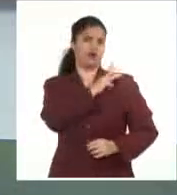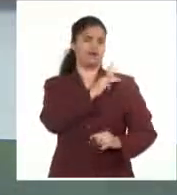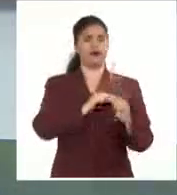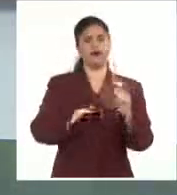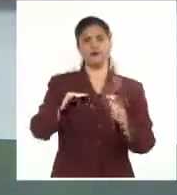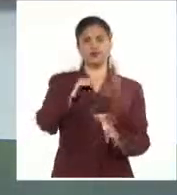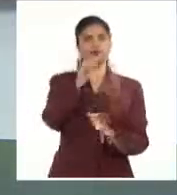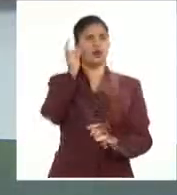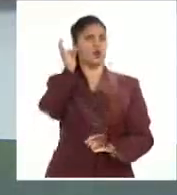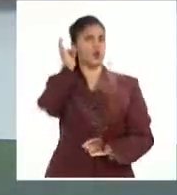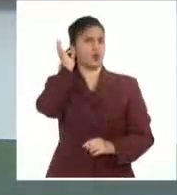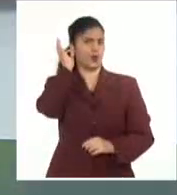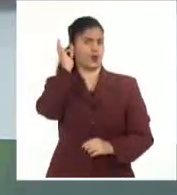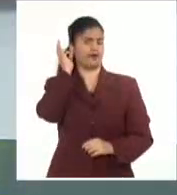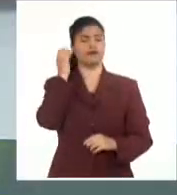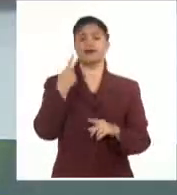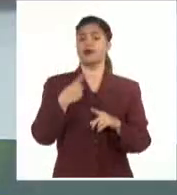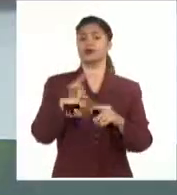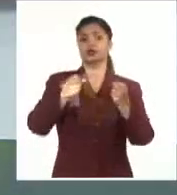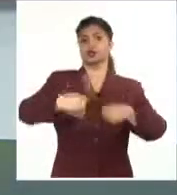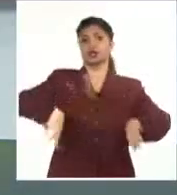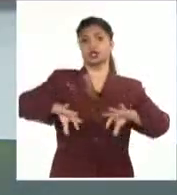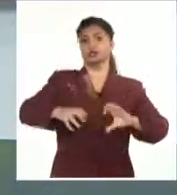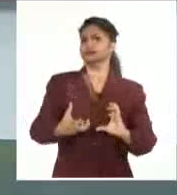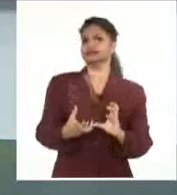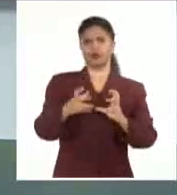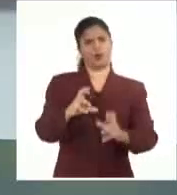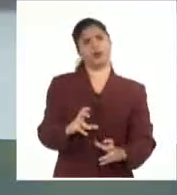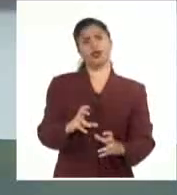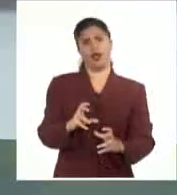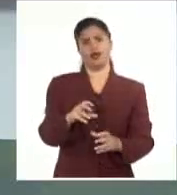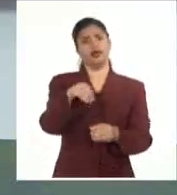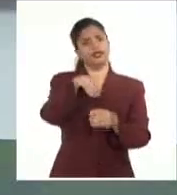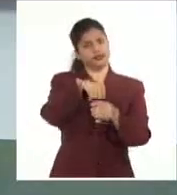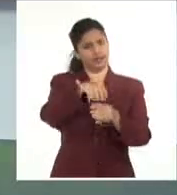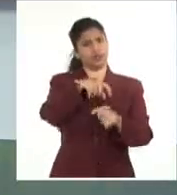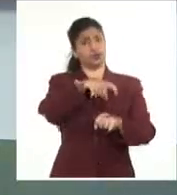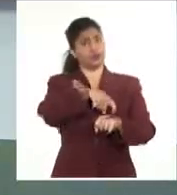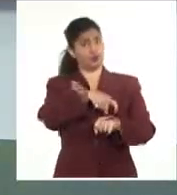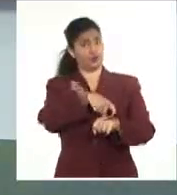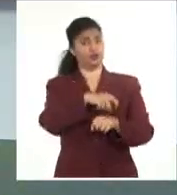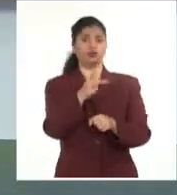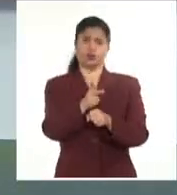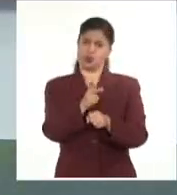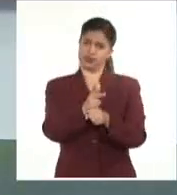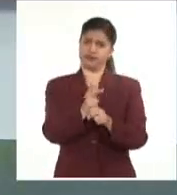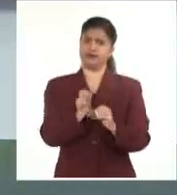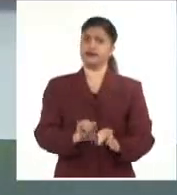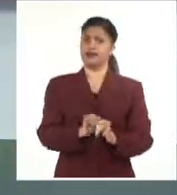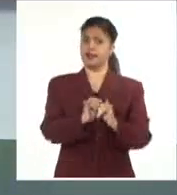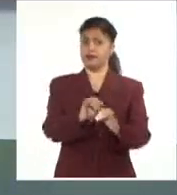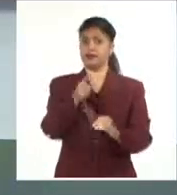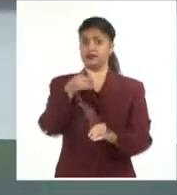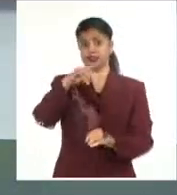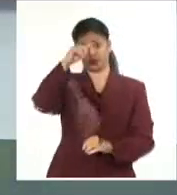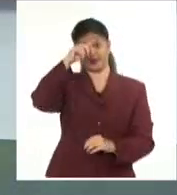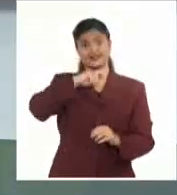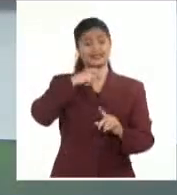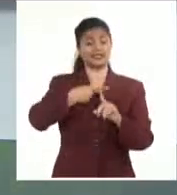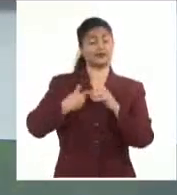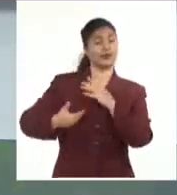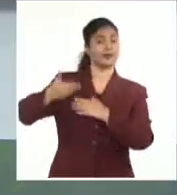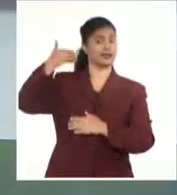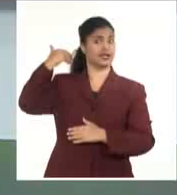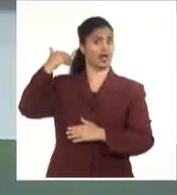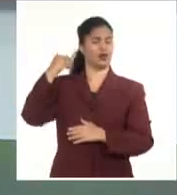consideró que el escenario no es coyuntural sino estructural. CODECA convocó el 19 de septiembre pasado a un paro plurinacional en